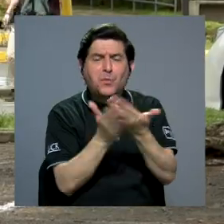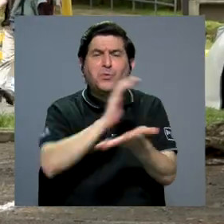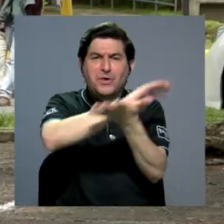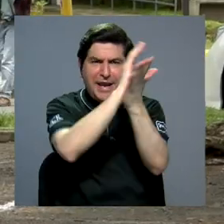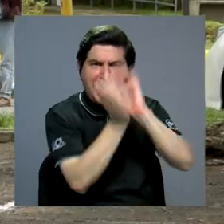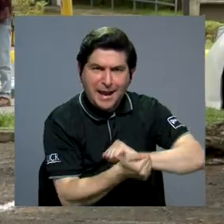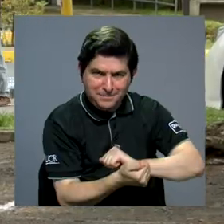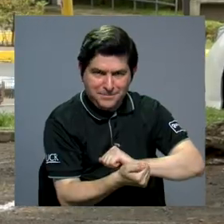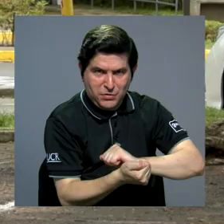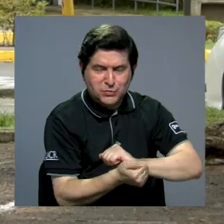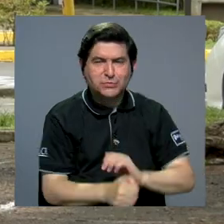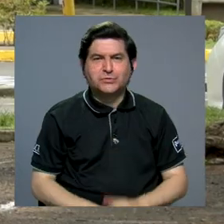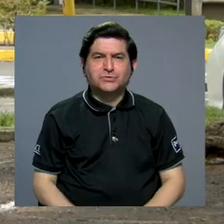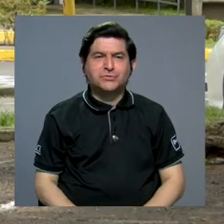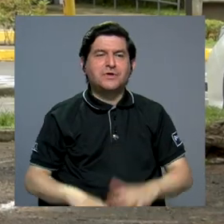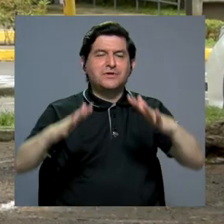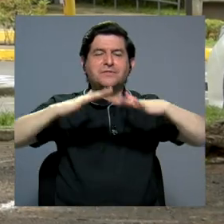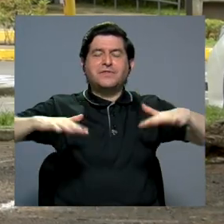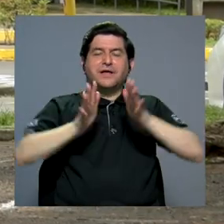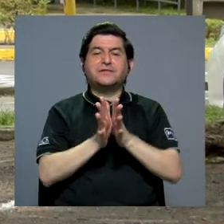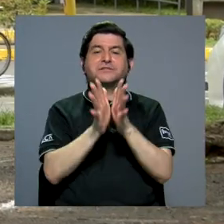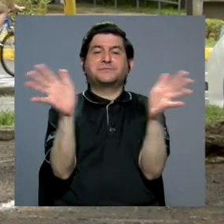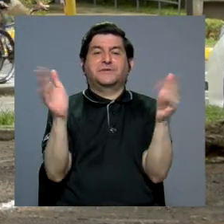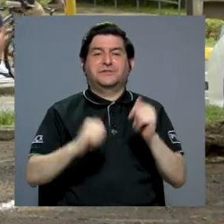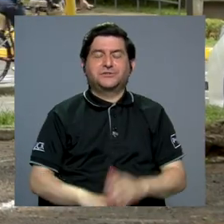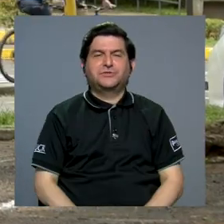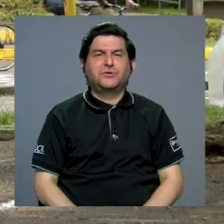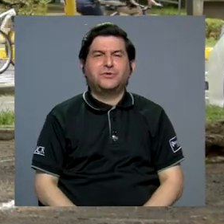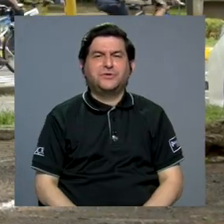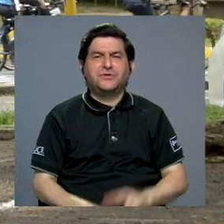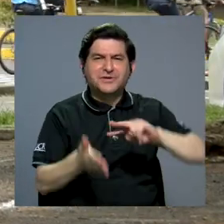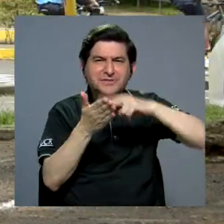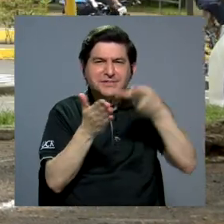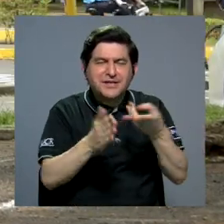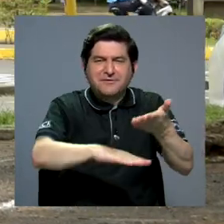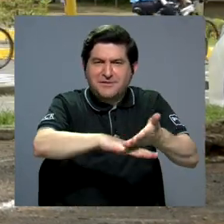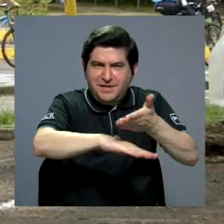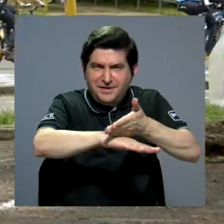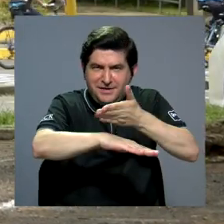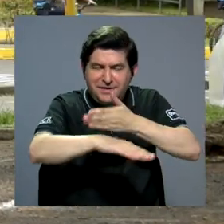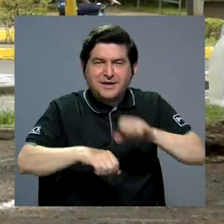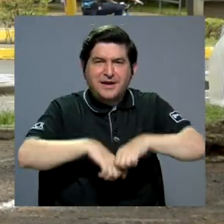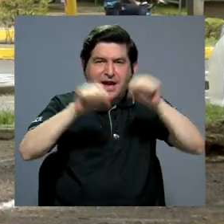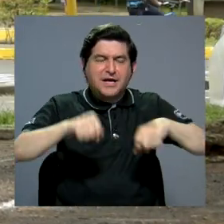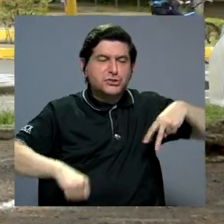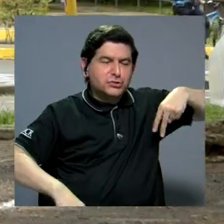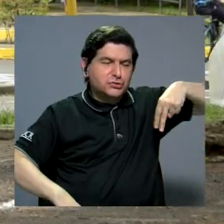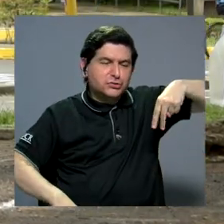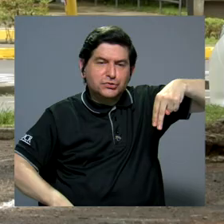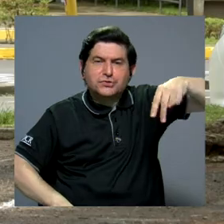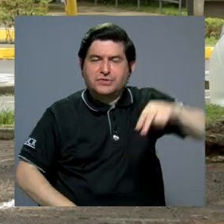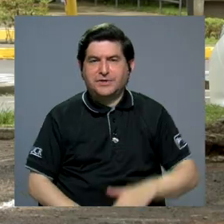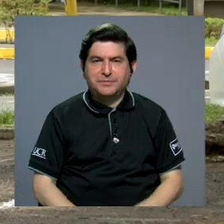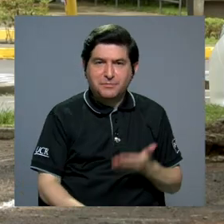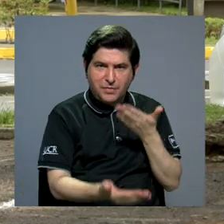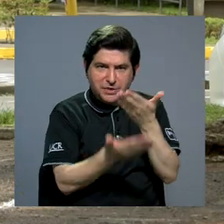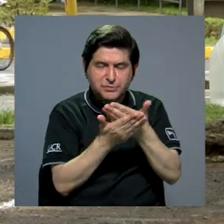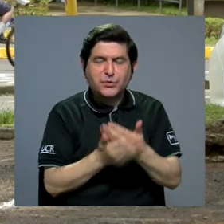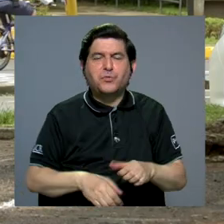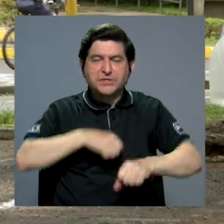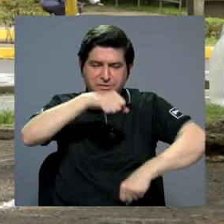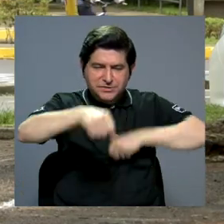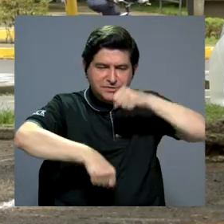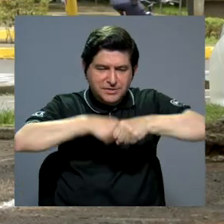cambios a nivel del espacio público. Entonces, estamos hablando de mejoras de sistemas peatonales, propuestas de